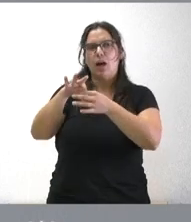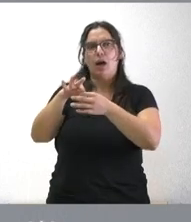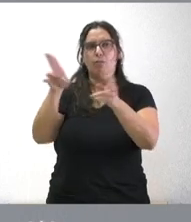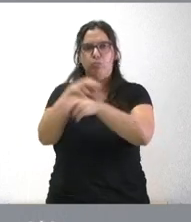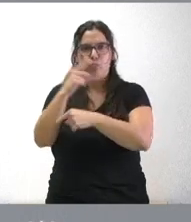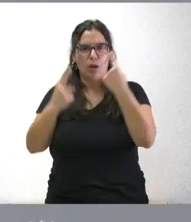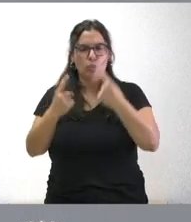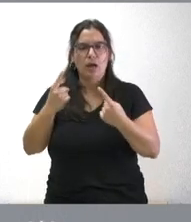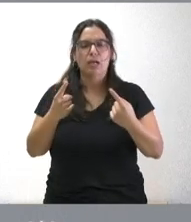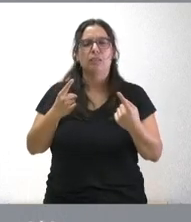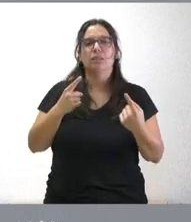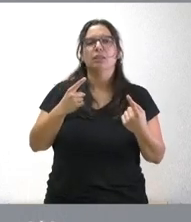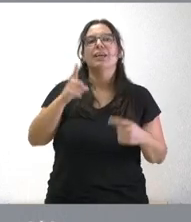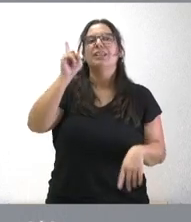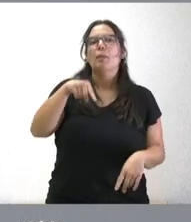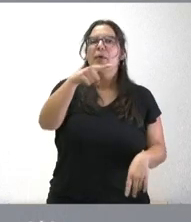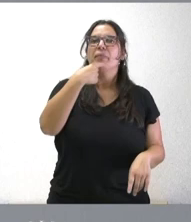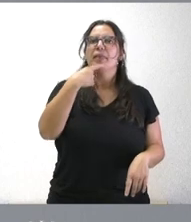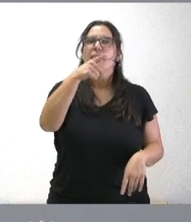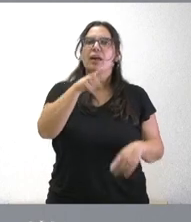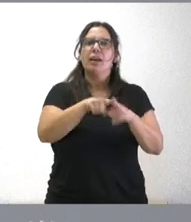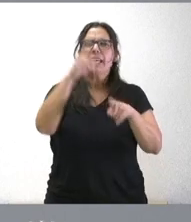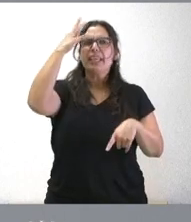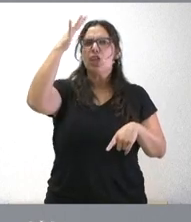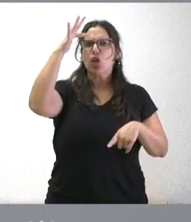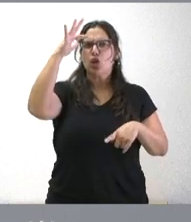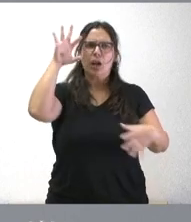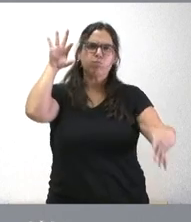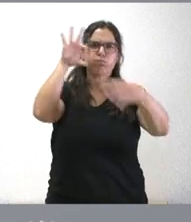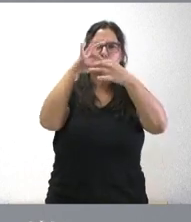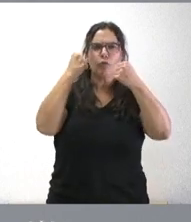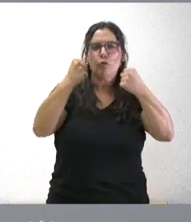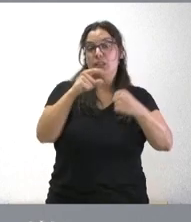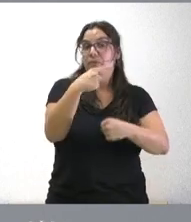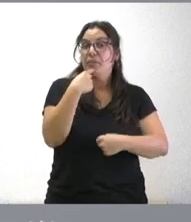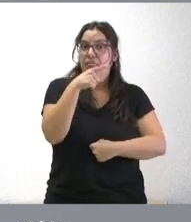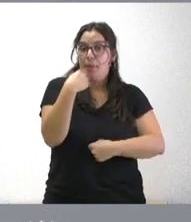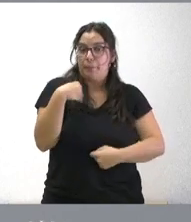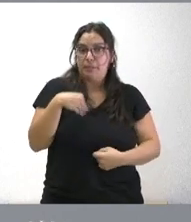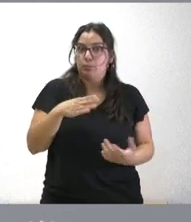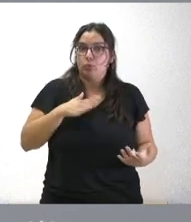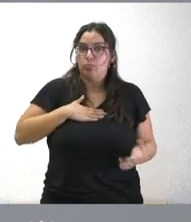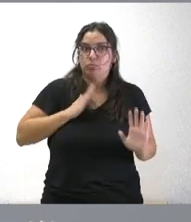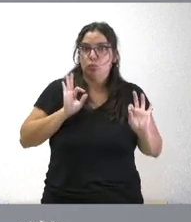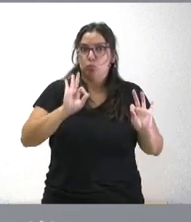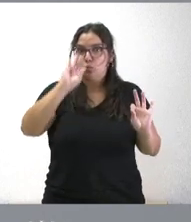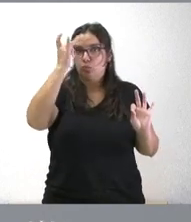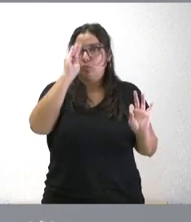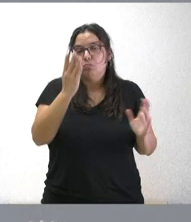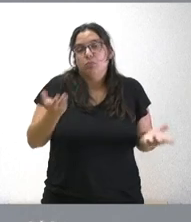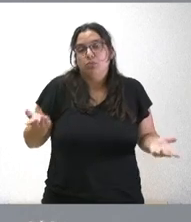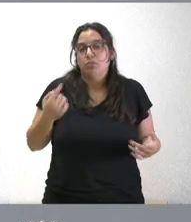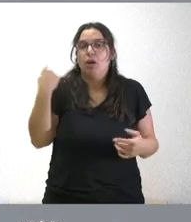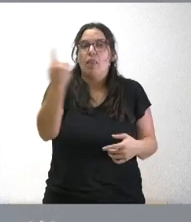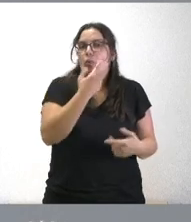etcétera y además dijo que eran posiciones muy ideológicas expresamente lo dijeron cuando plantearon las iniciativas bueno pues